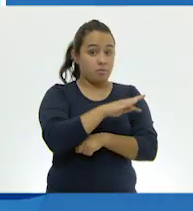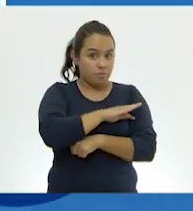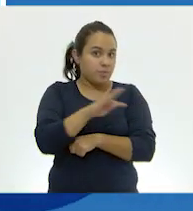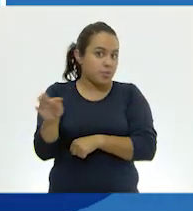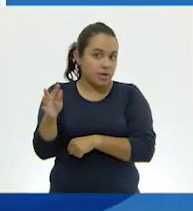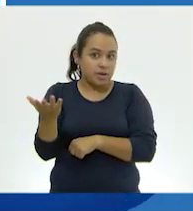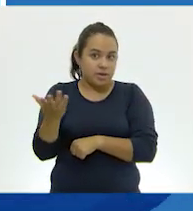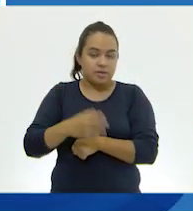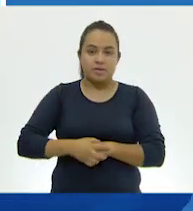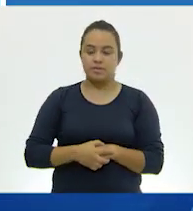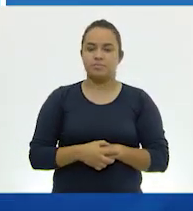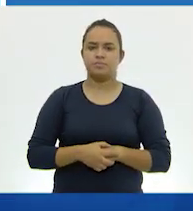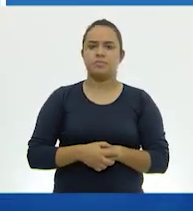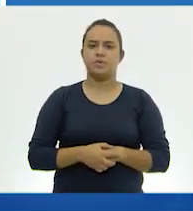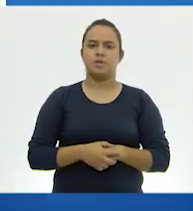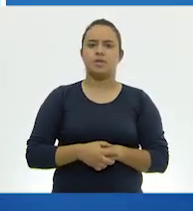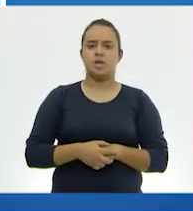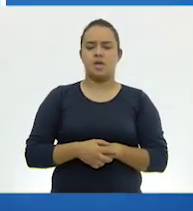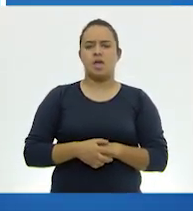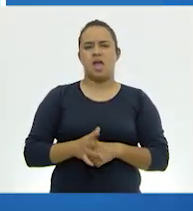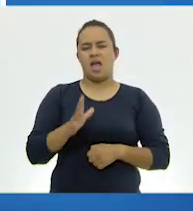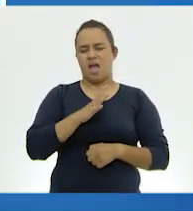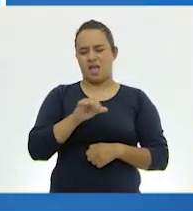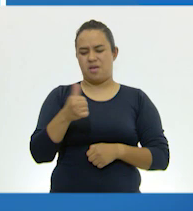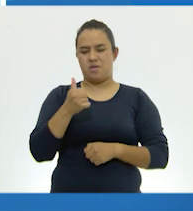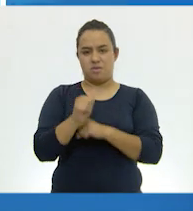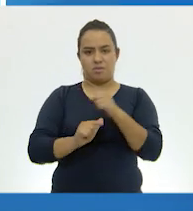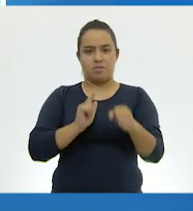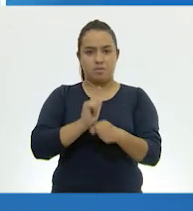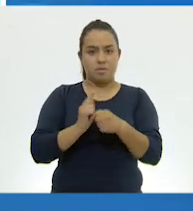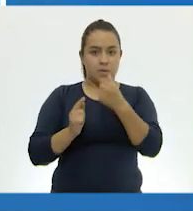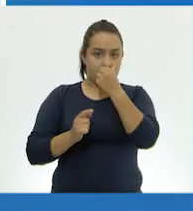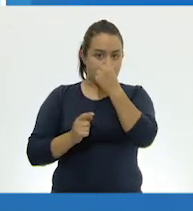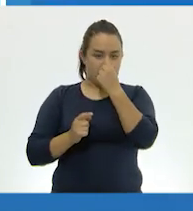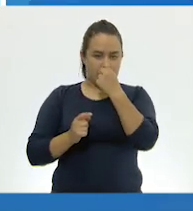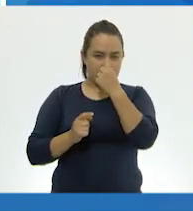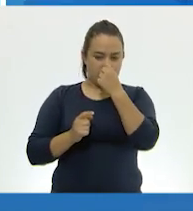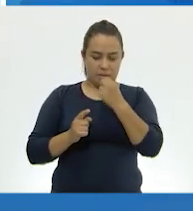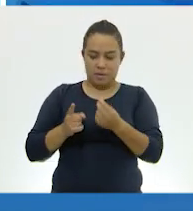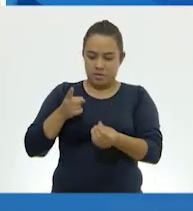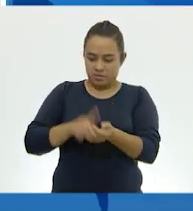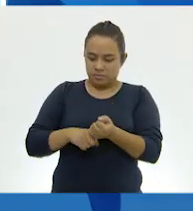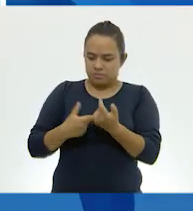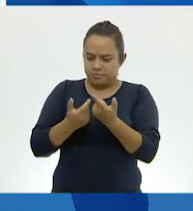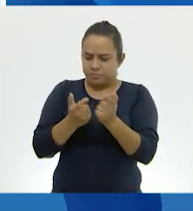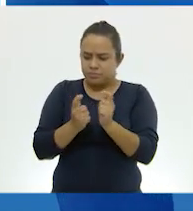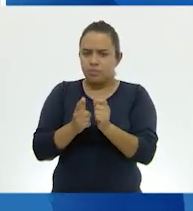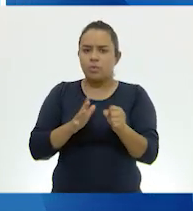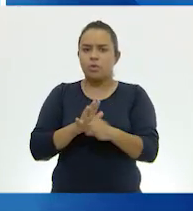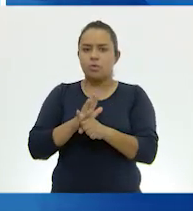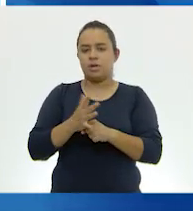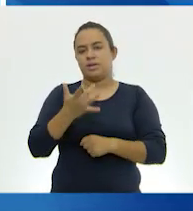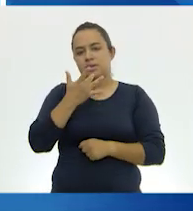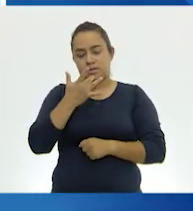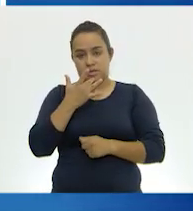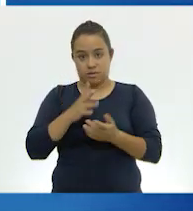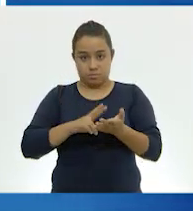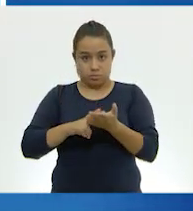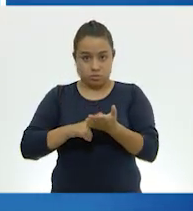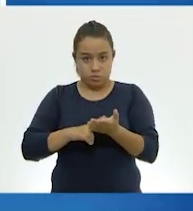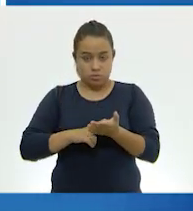Exactamente. Algunos de estos animales que podemos encontrar dentro de este grupo son el sapo verde,